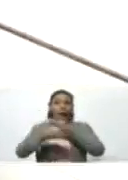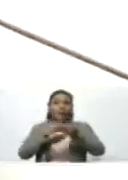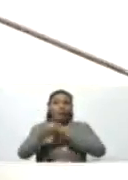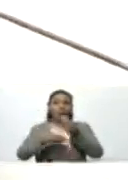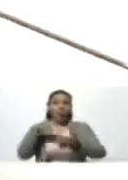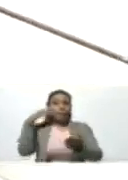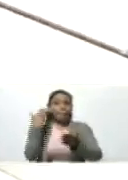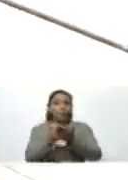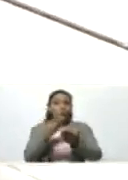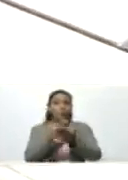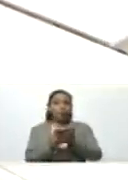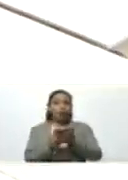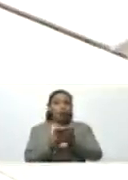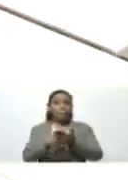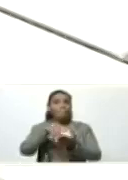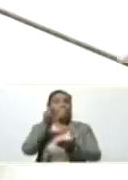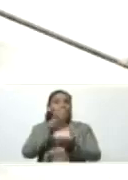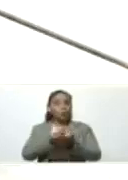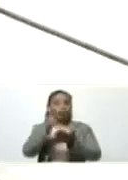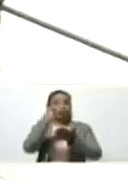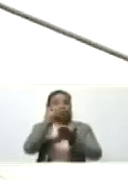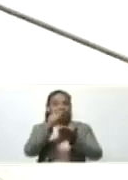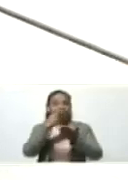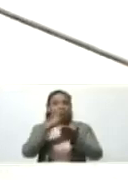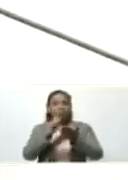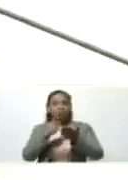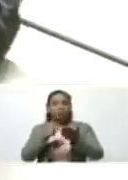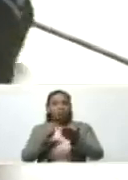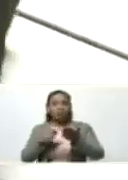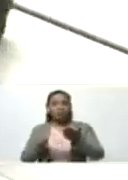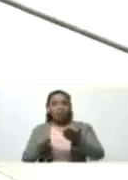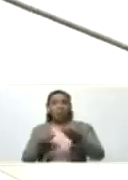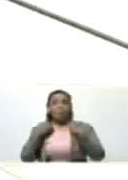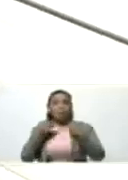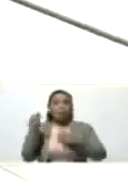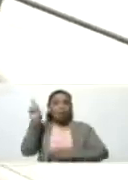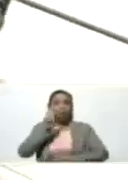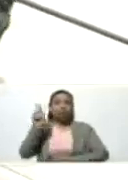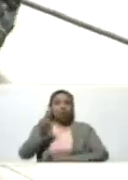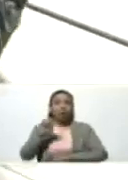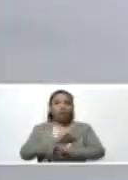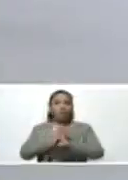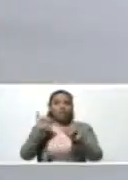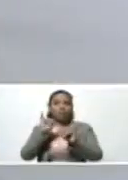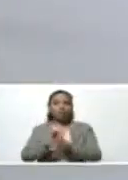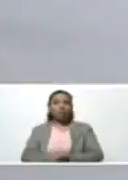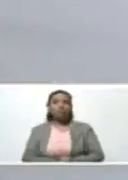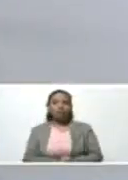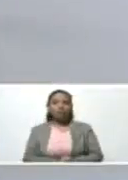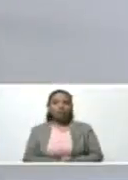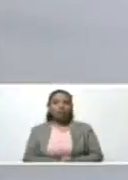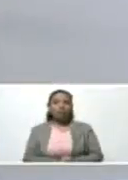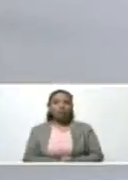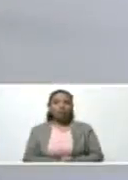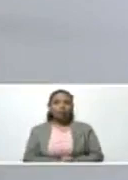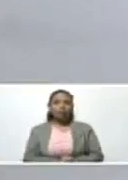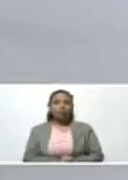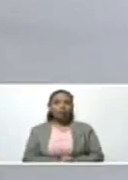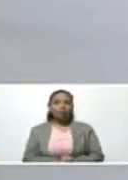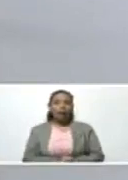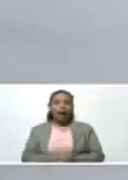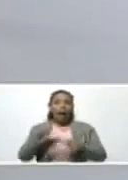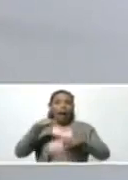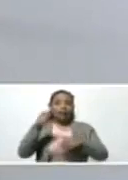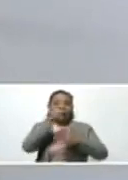pruebas y los estándares para el usuario final. Bien, esta línea